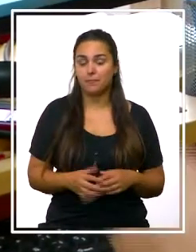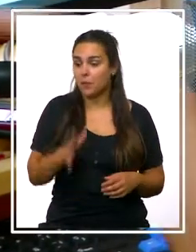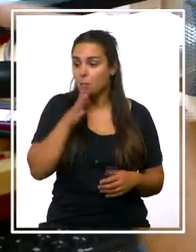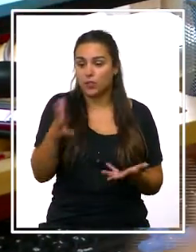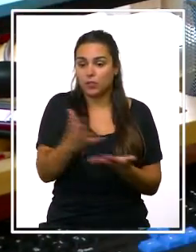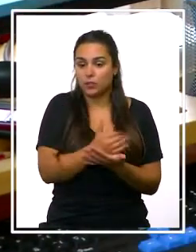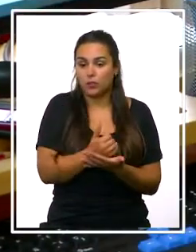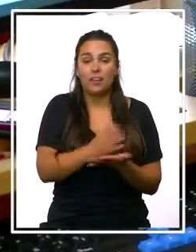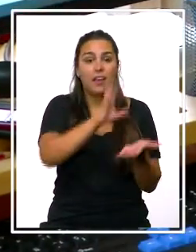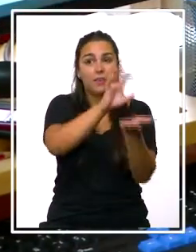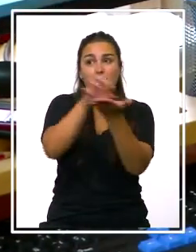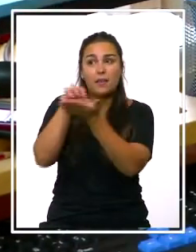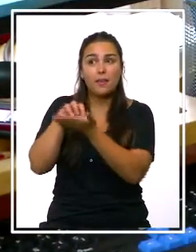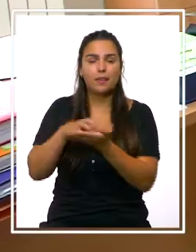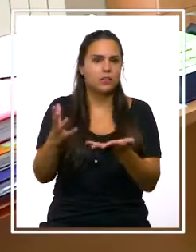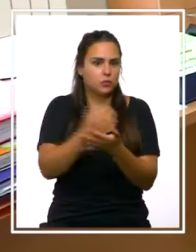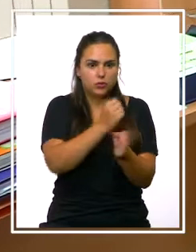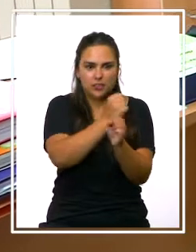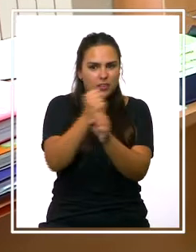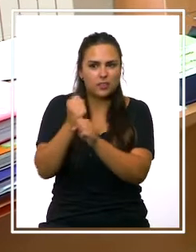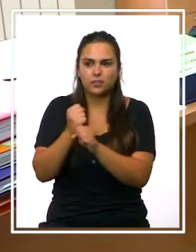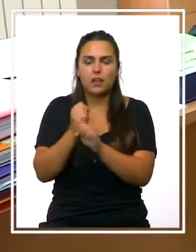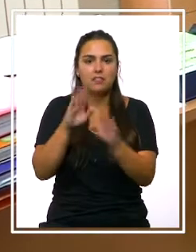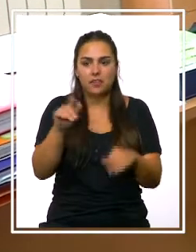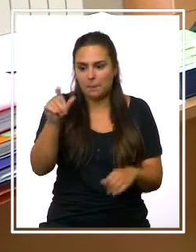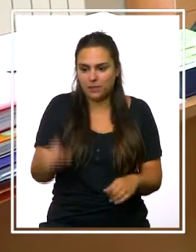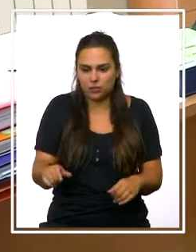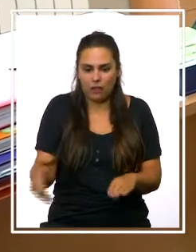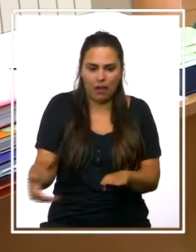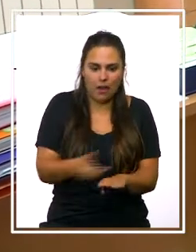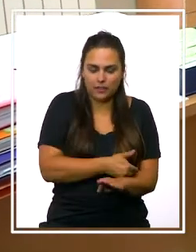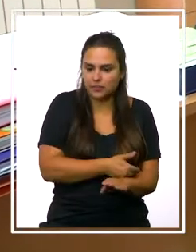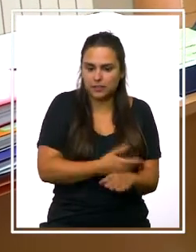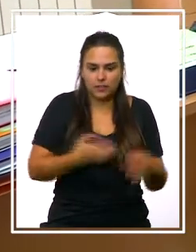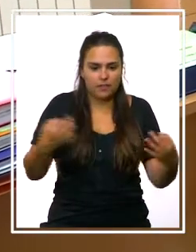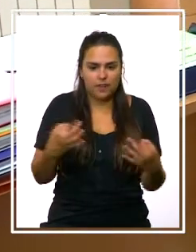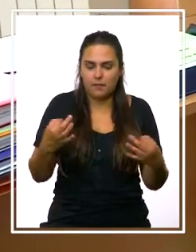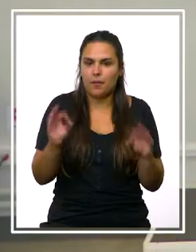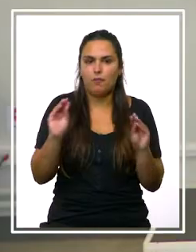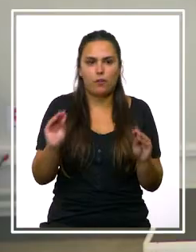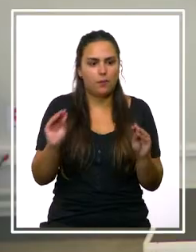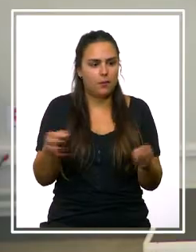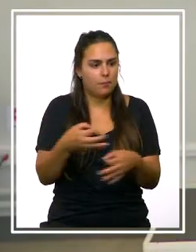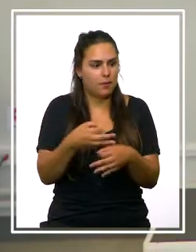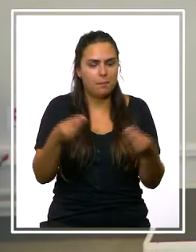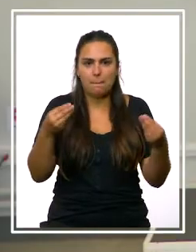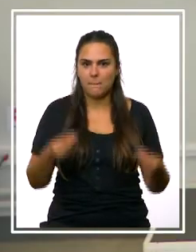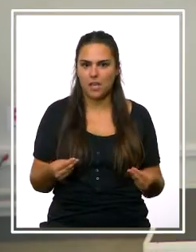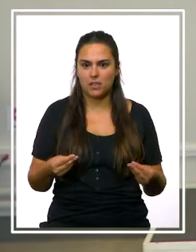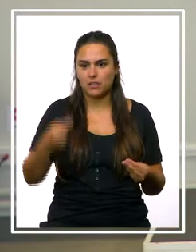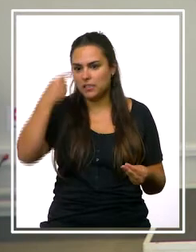en todo centro y en todo trabajo una persona tiene que estar cualificada,